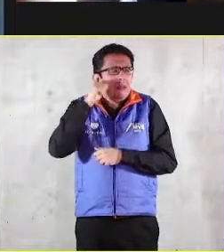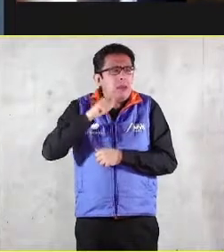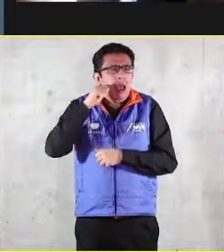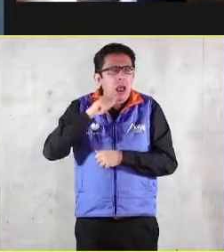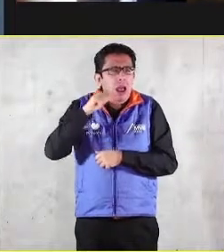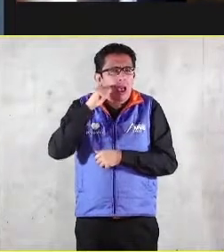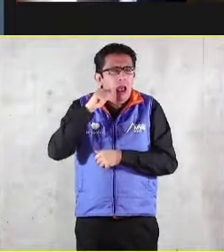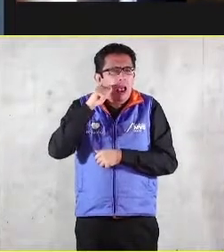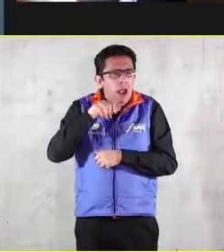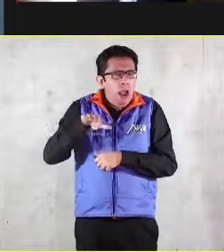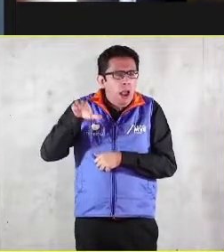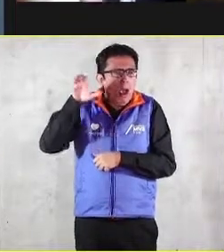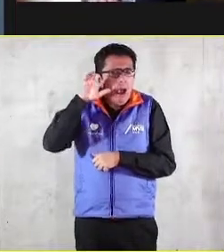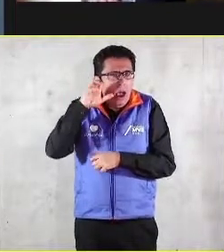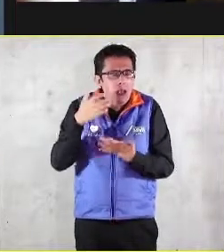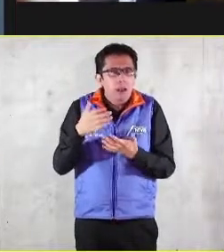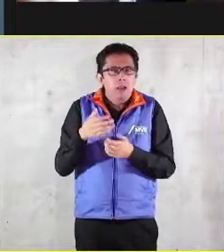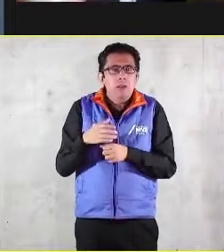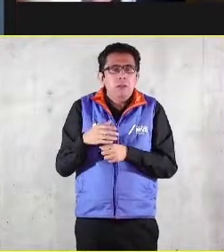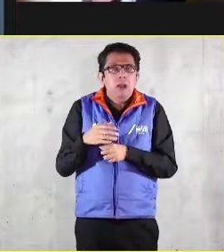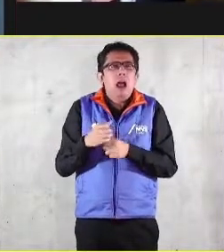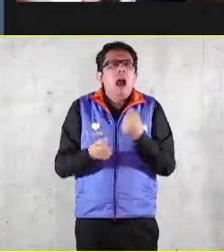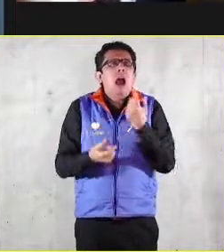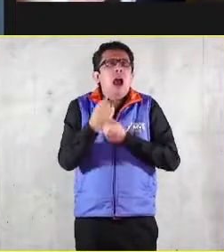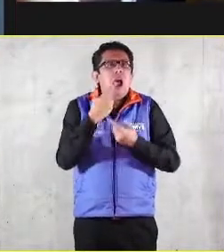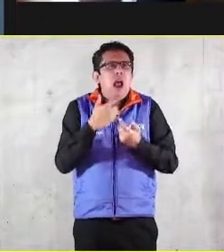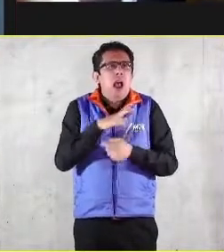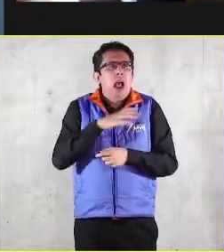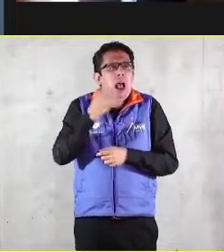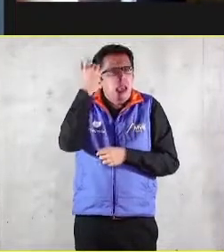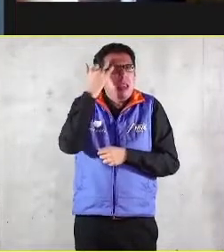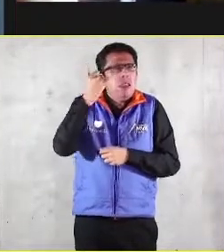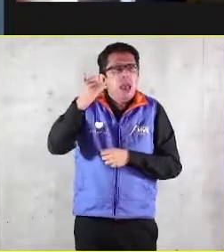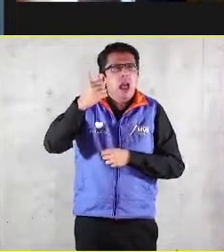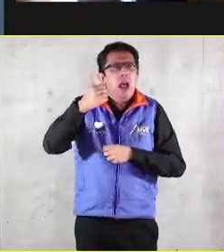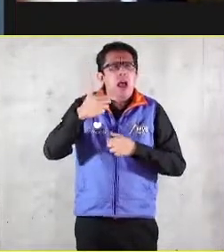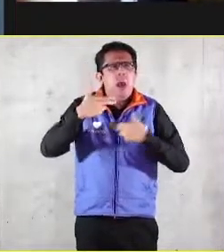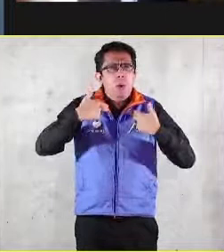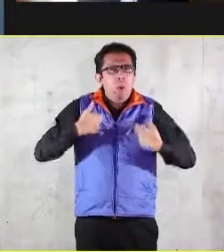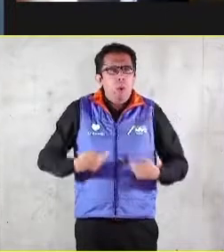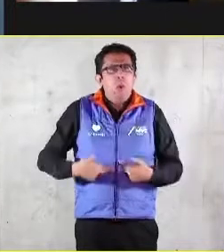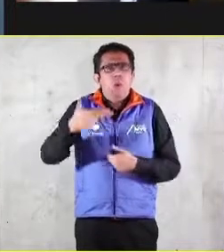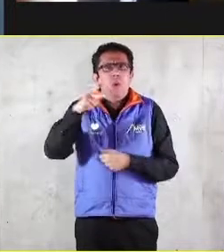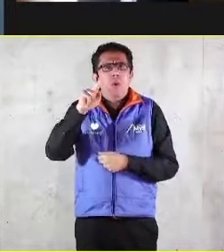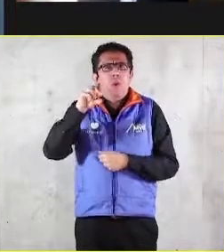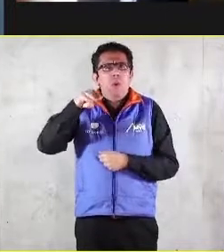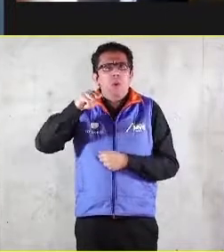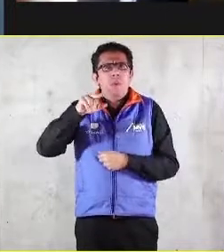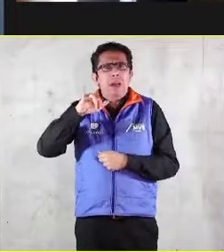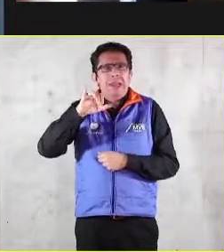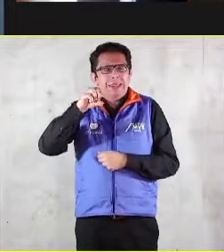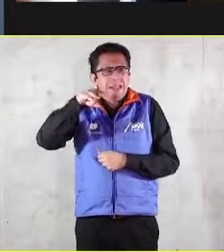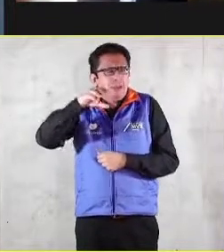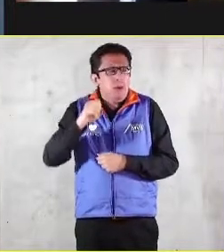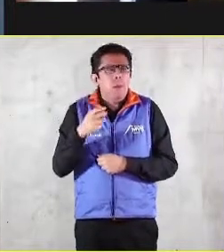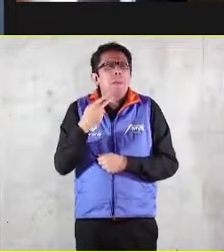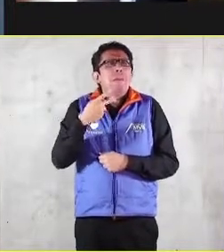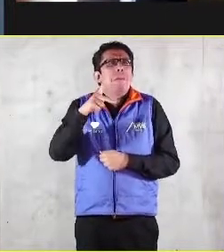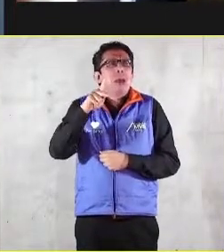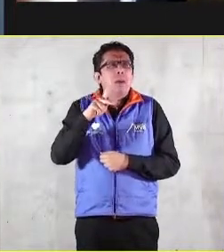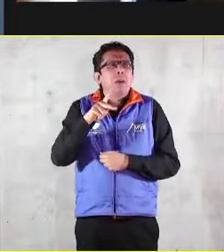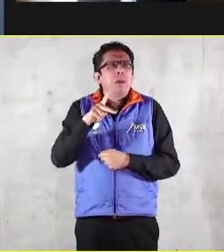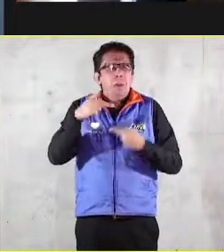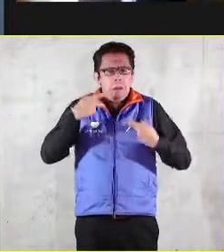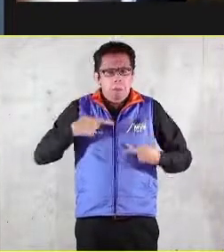quien usa el humanismo en sus eslóganes de mercadotecnia. Pero, ¿nosotros cómo entendemos poner a la